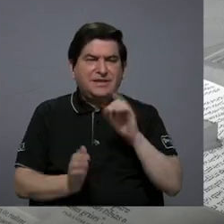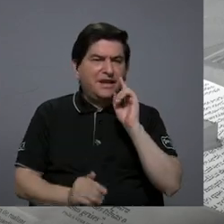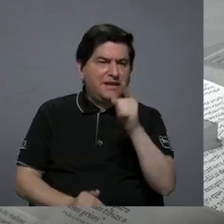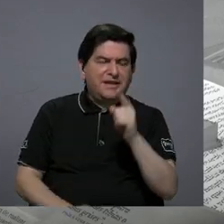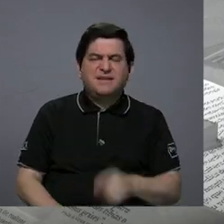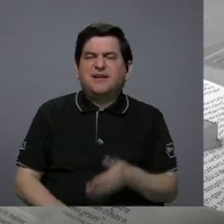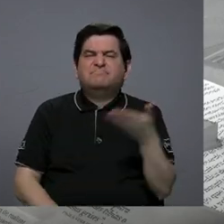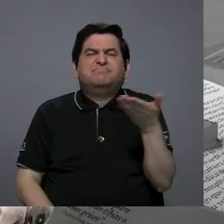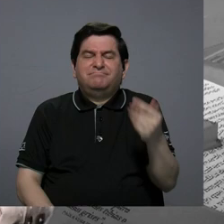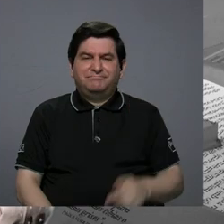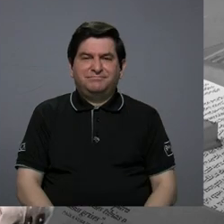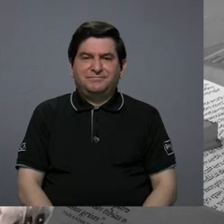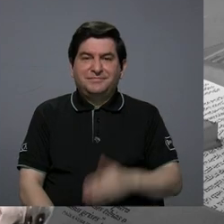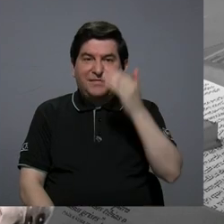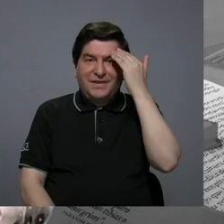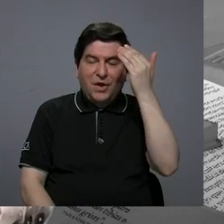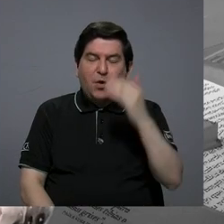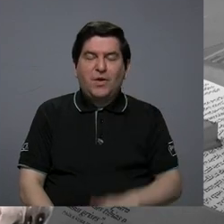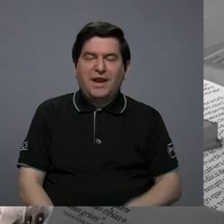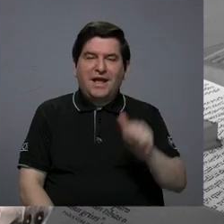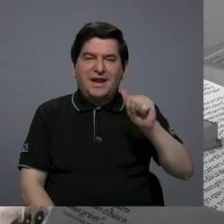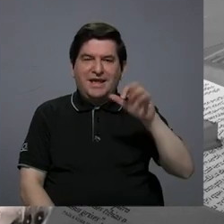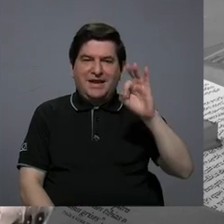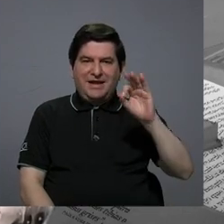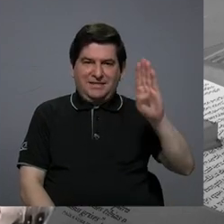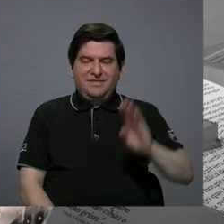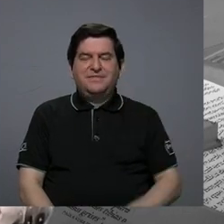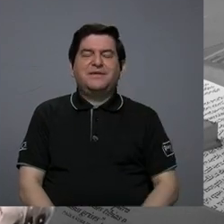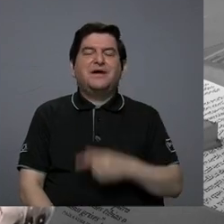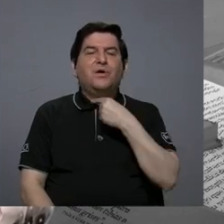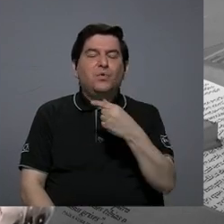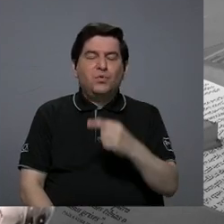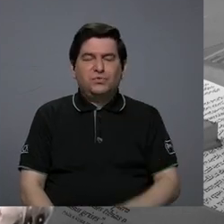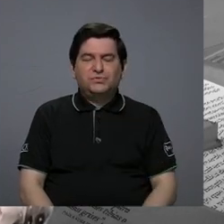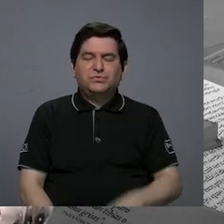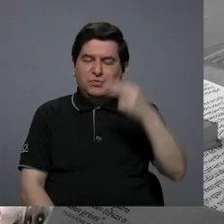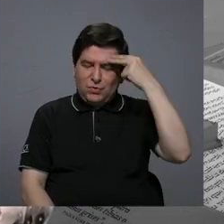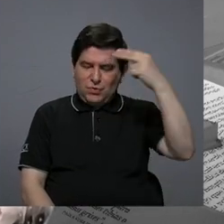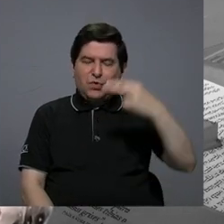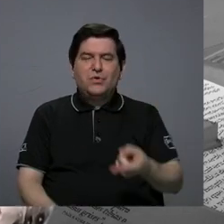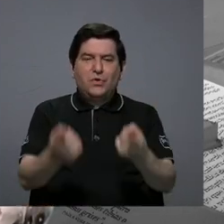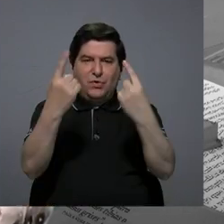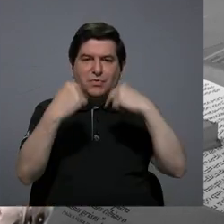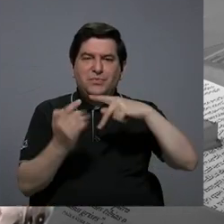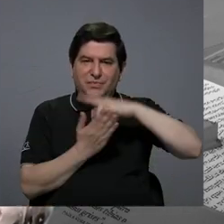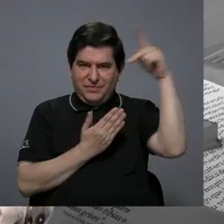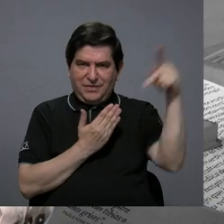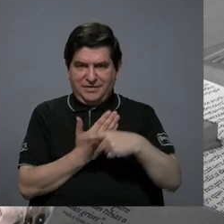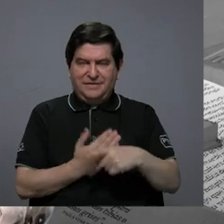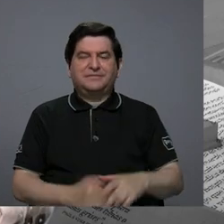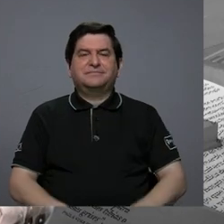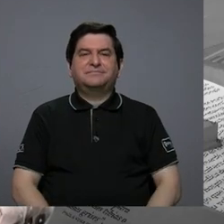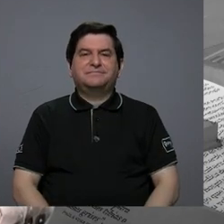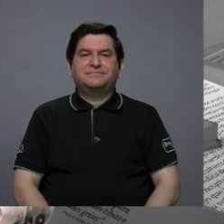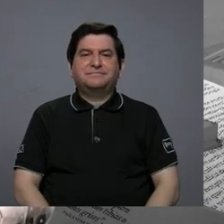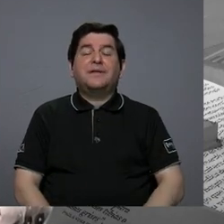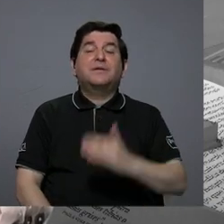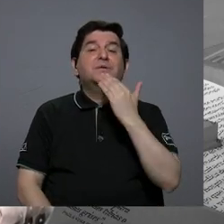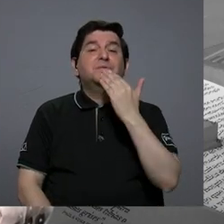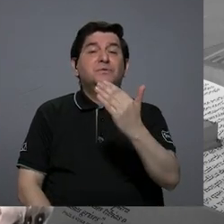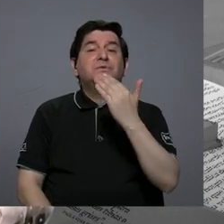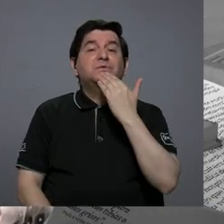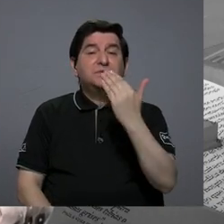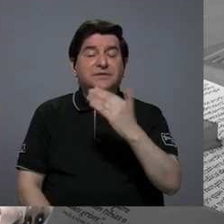doña Mónica. Hola Alejandra, un gusto, un placer y un honor estar en su programa. Y un